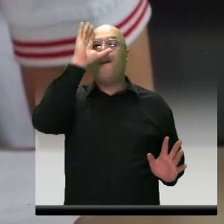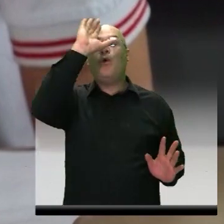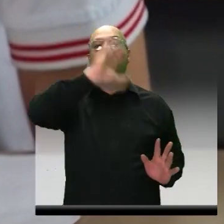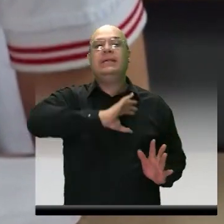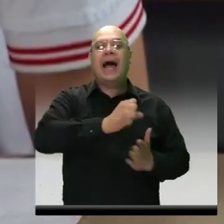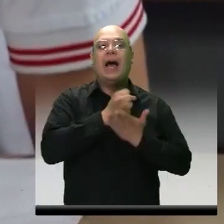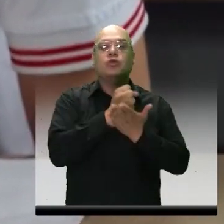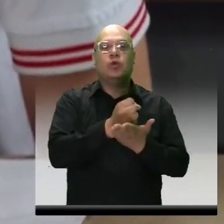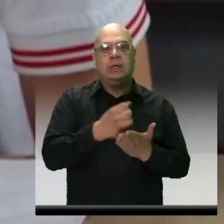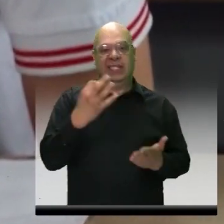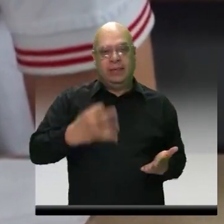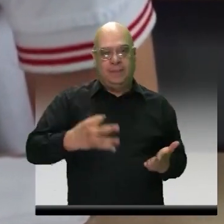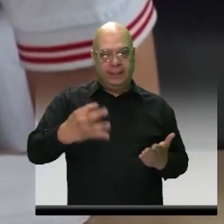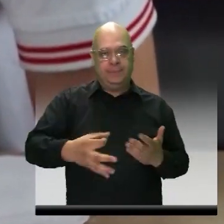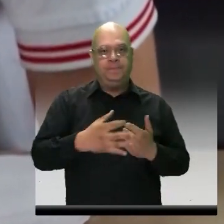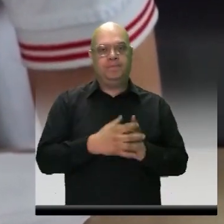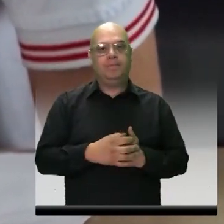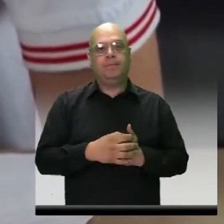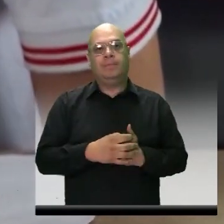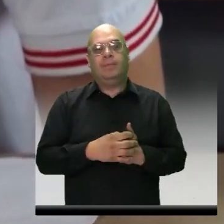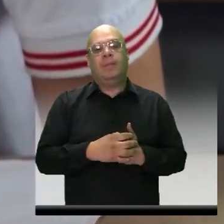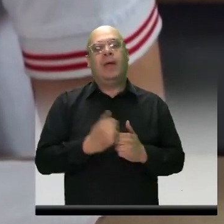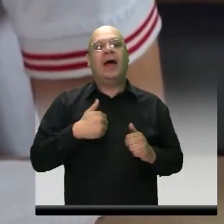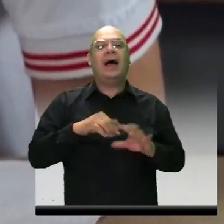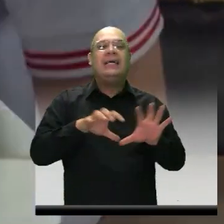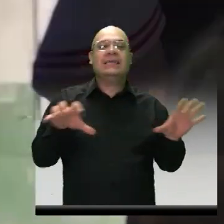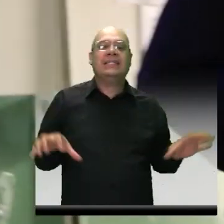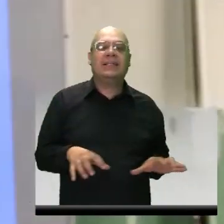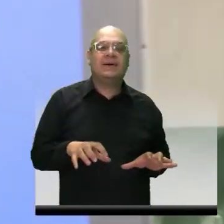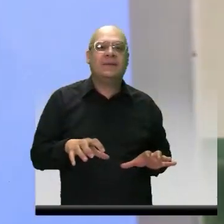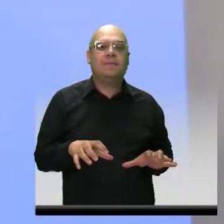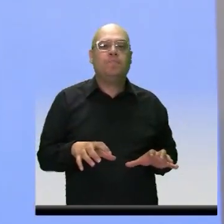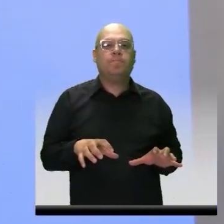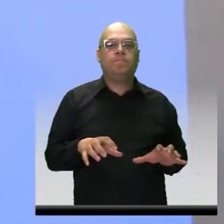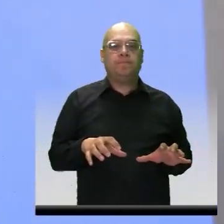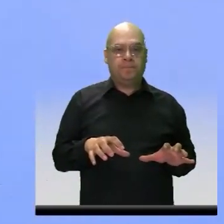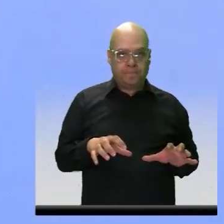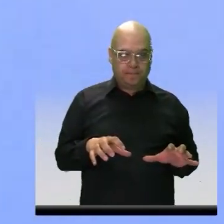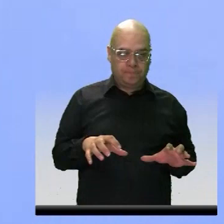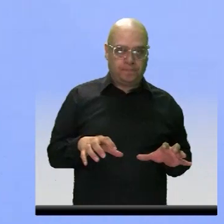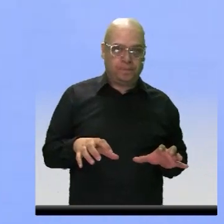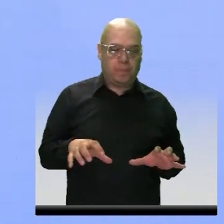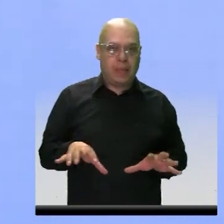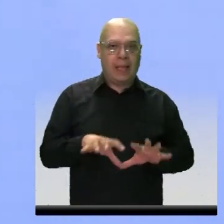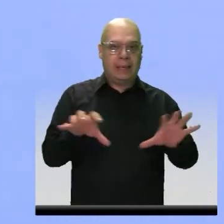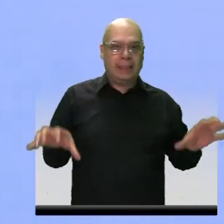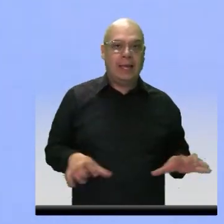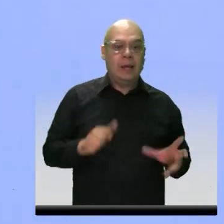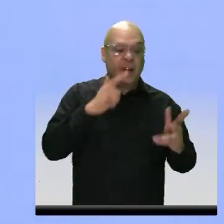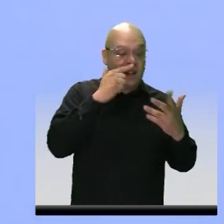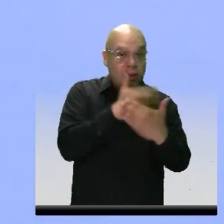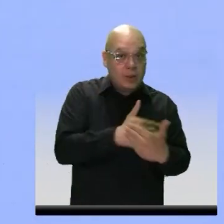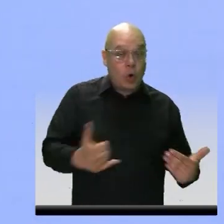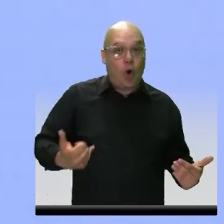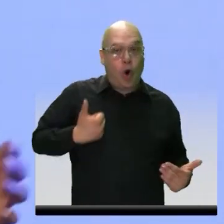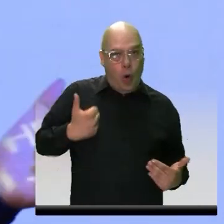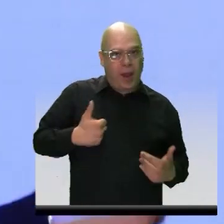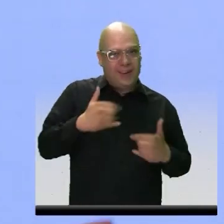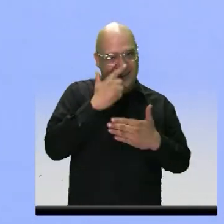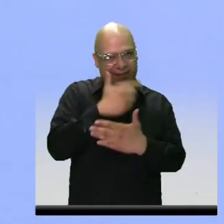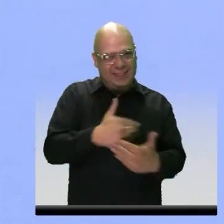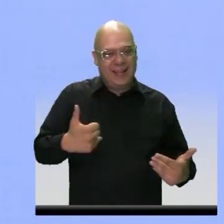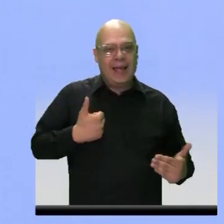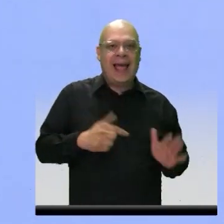¿cierto? También nosotros tenemos unas entidades, unas especialidades que son infancia y adolescencia, como es la ley